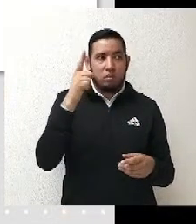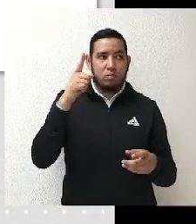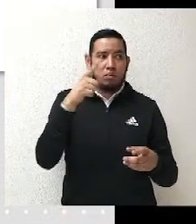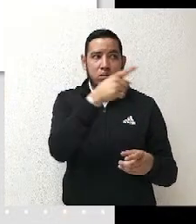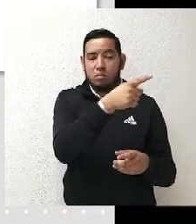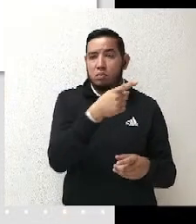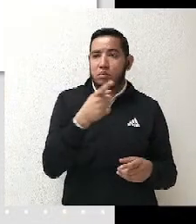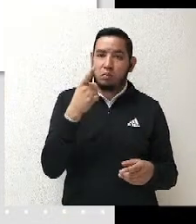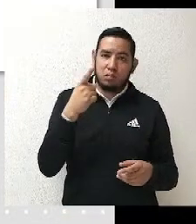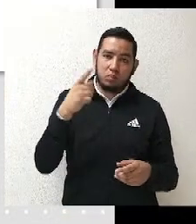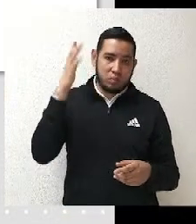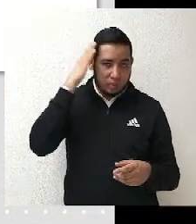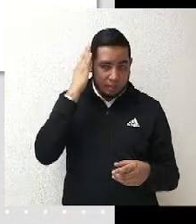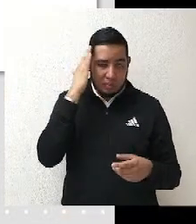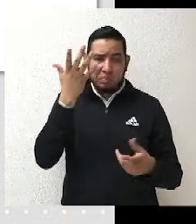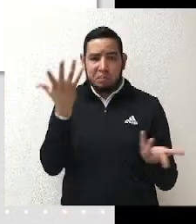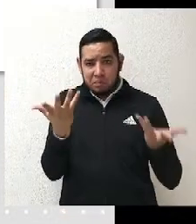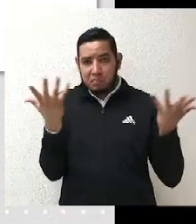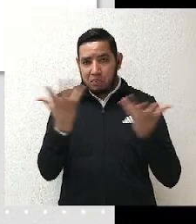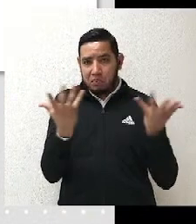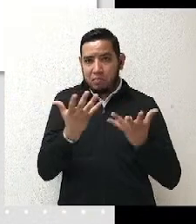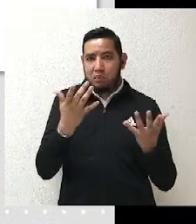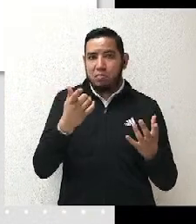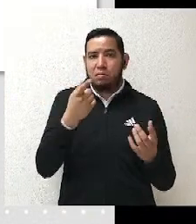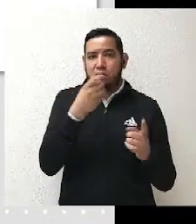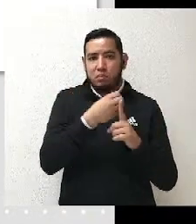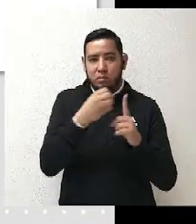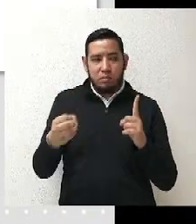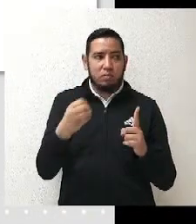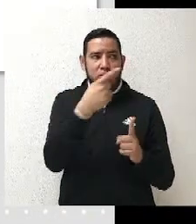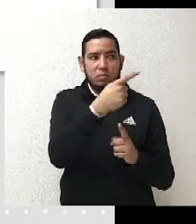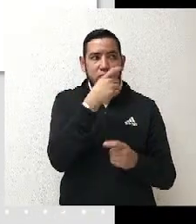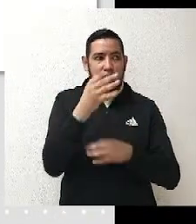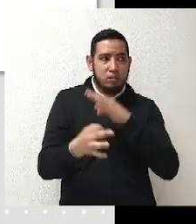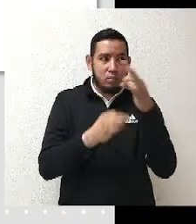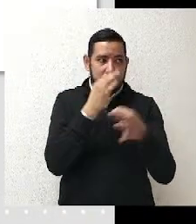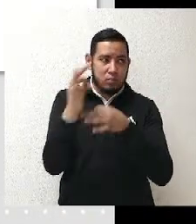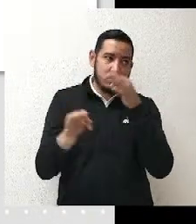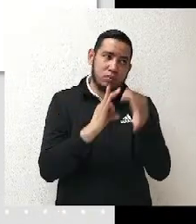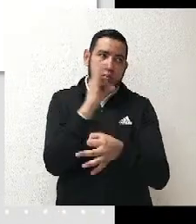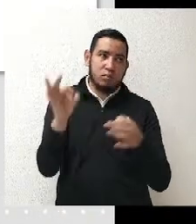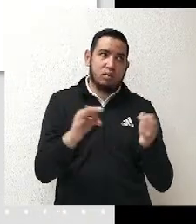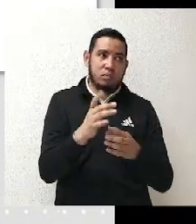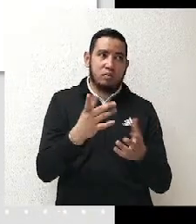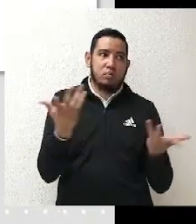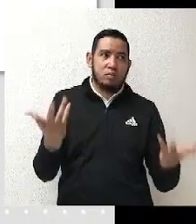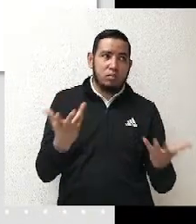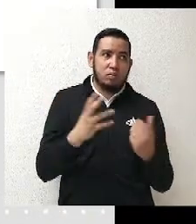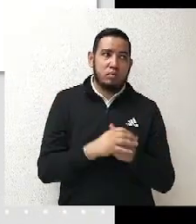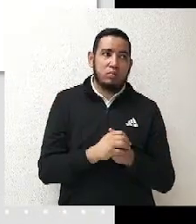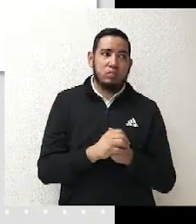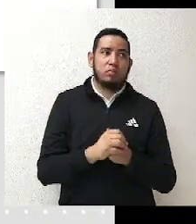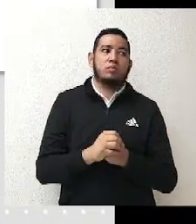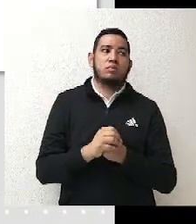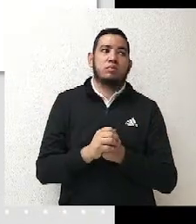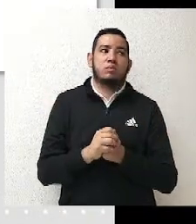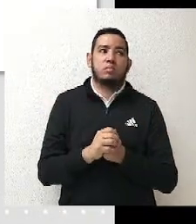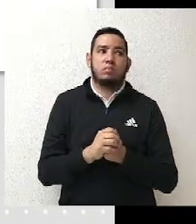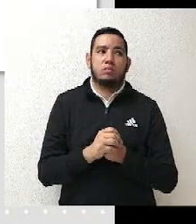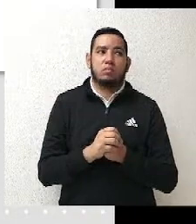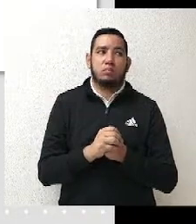presencia importante en el país y que la designación de su candidato puede ser importante por las implicaciones que tiene en un proceso electoral,